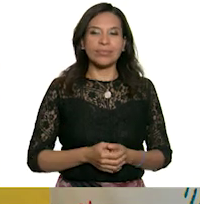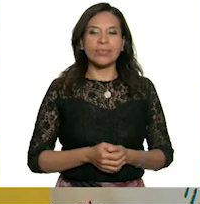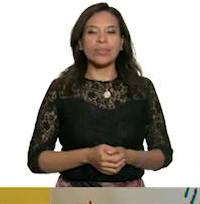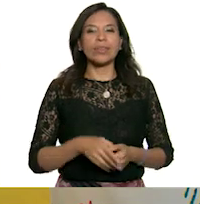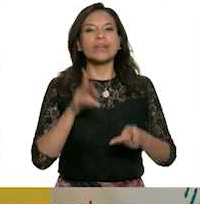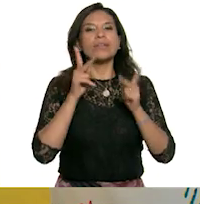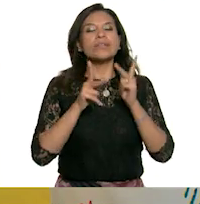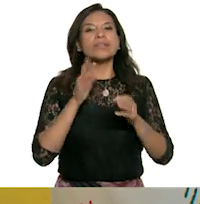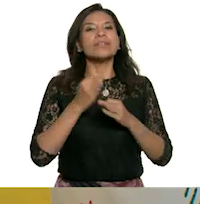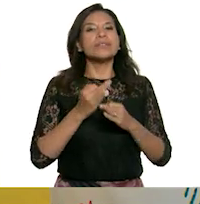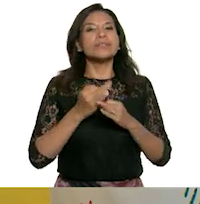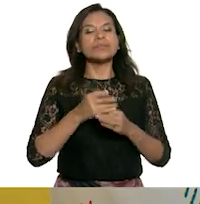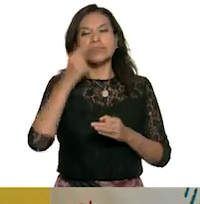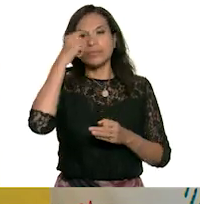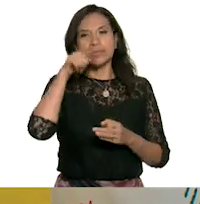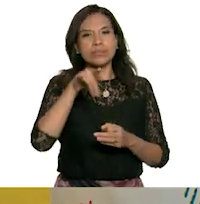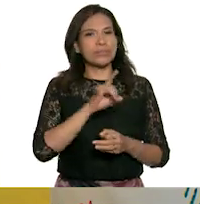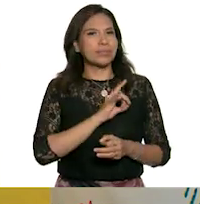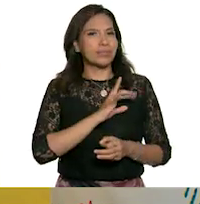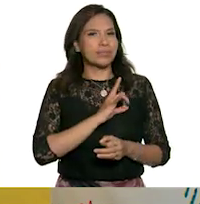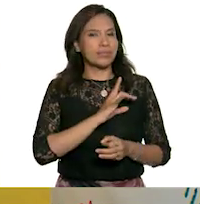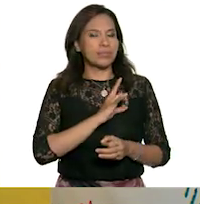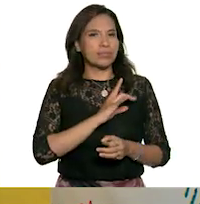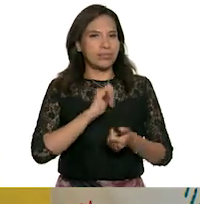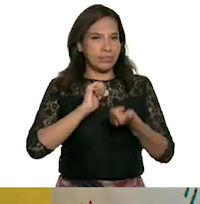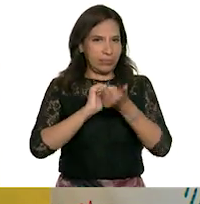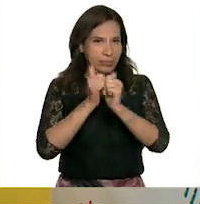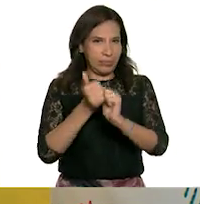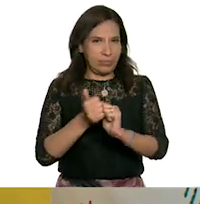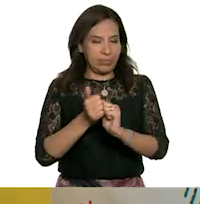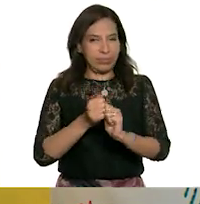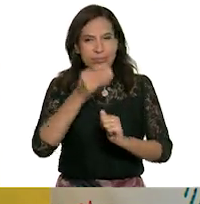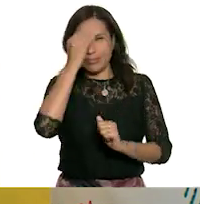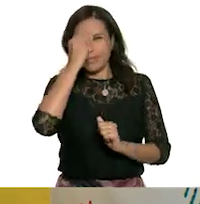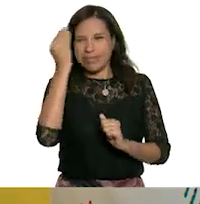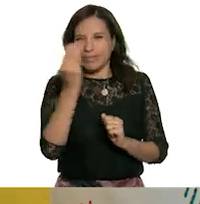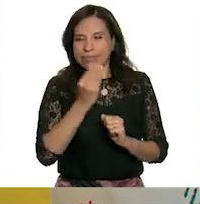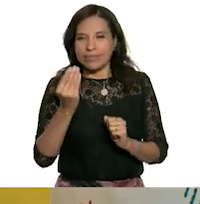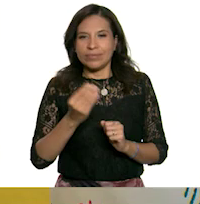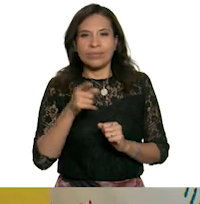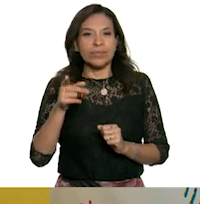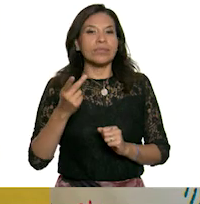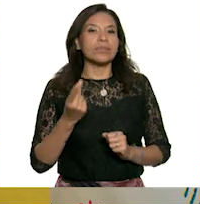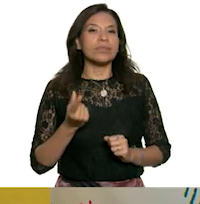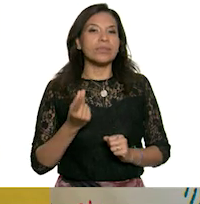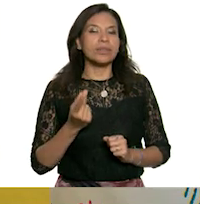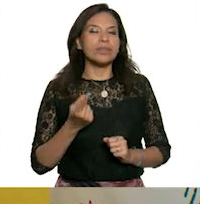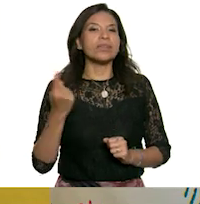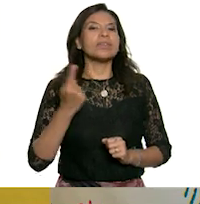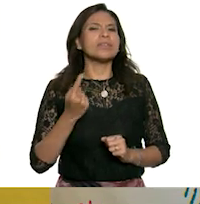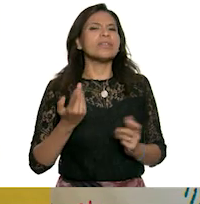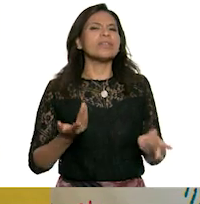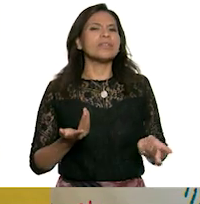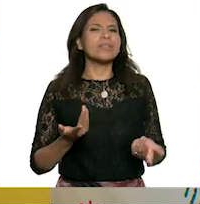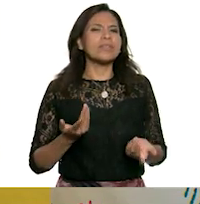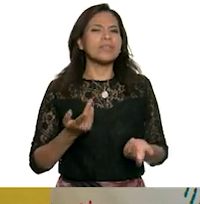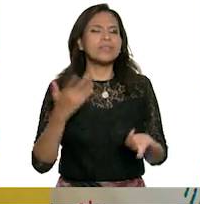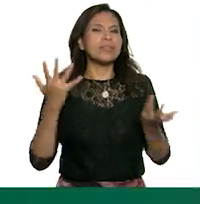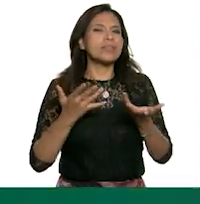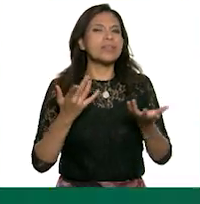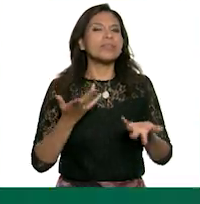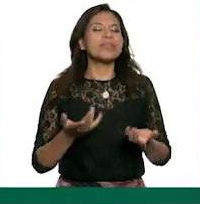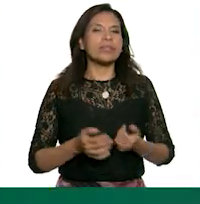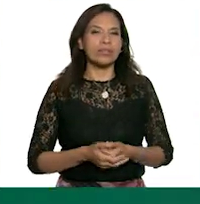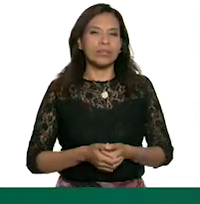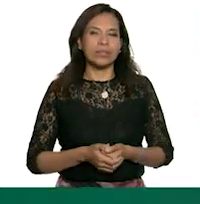pláticame entonces para que tu temor se convirtiera en terror a los perros ¿qué fue lo que hiciste?